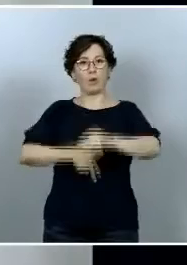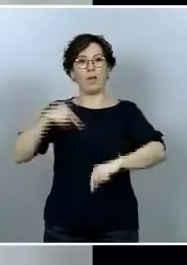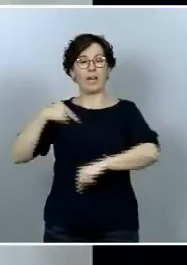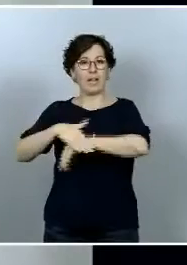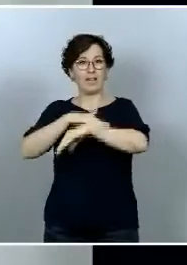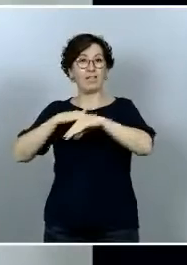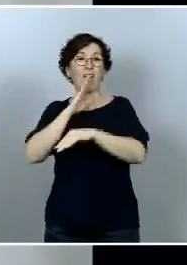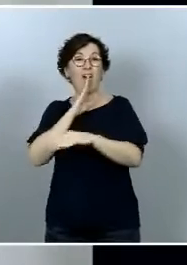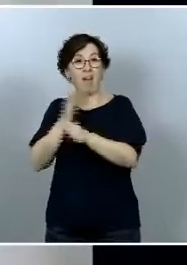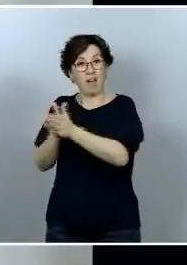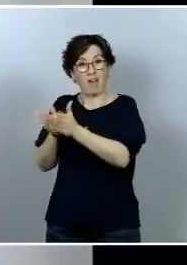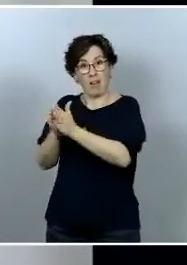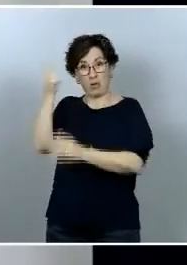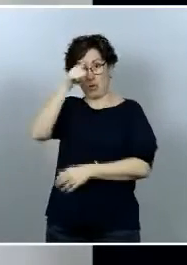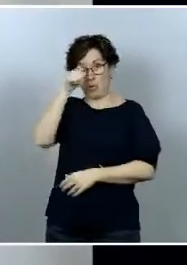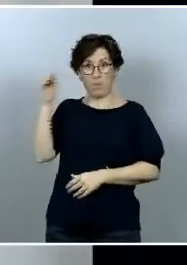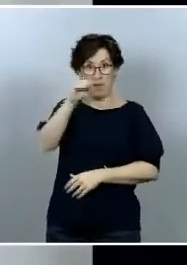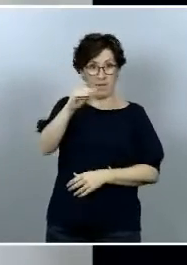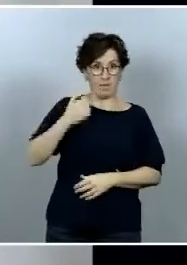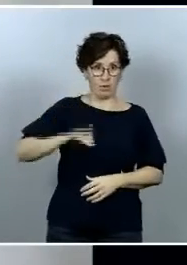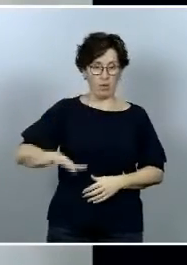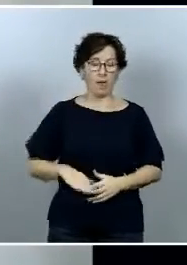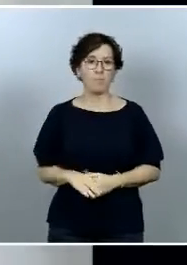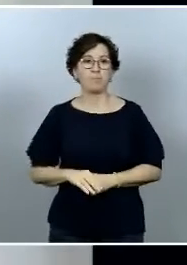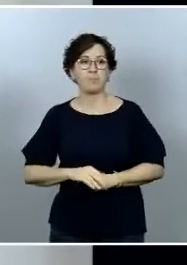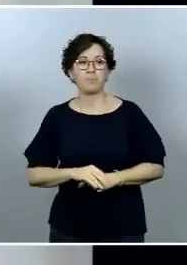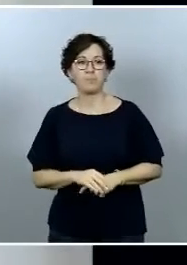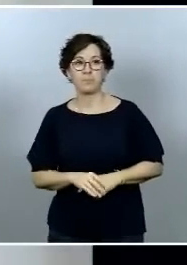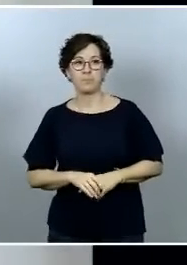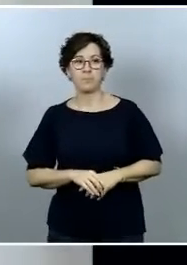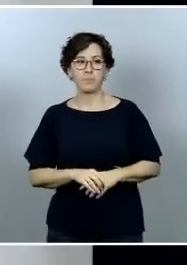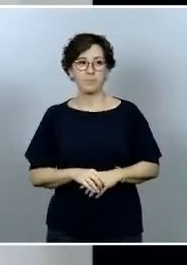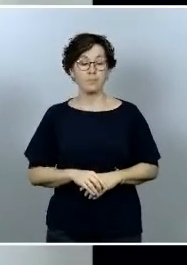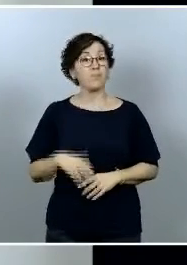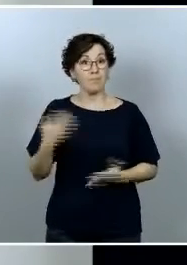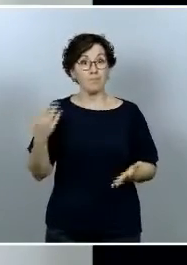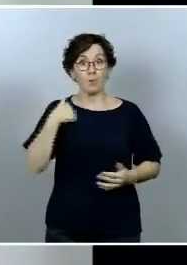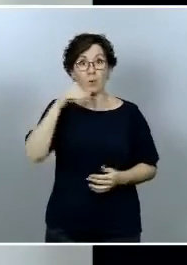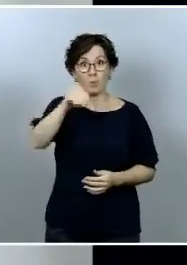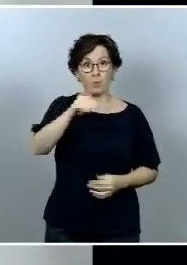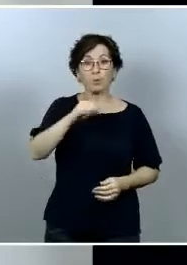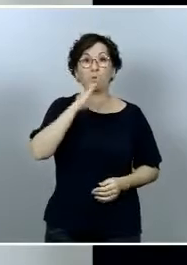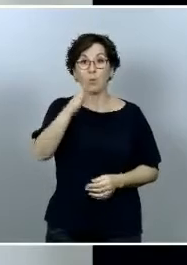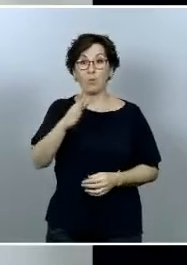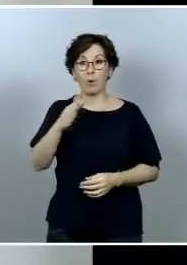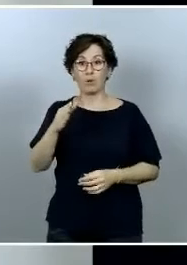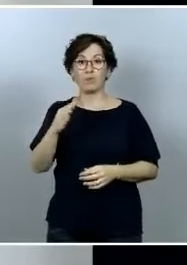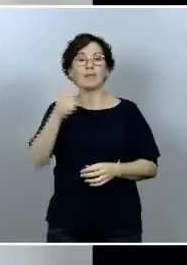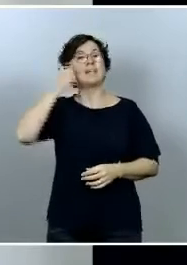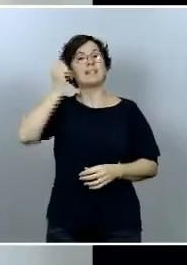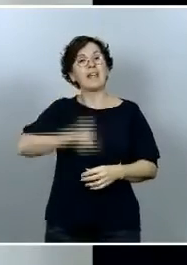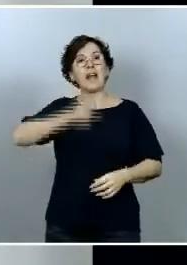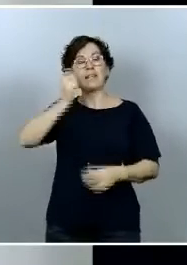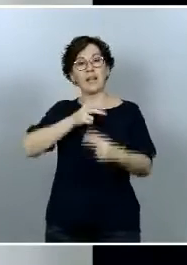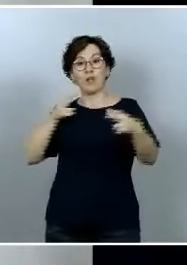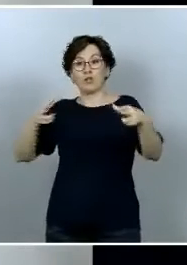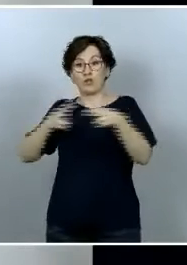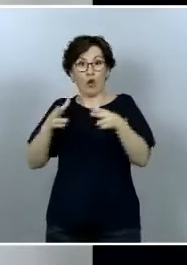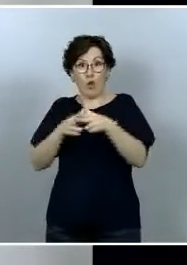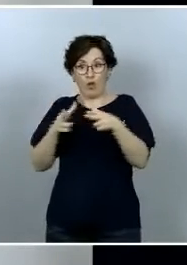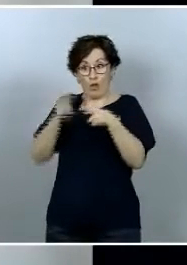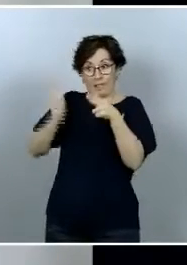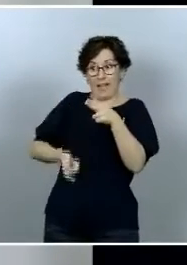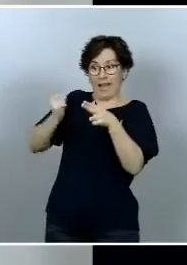Juan Carlos Medino Lo pregunto precisamente porque a los socios habituales se les ha atragantado